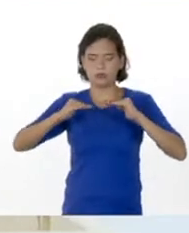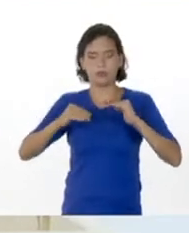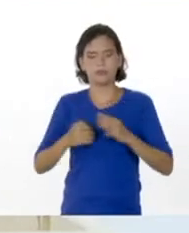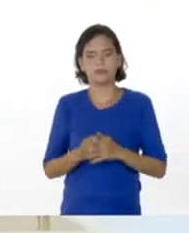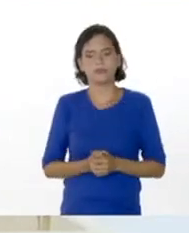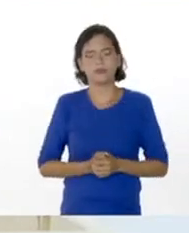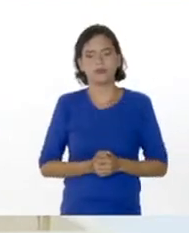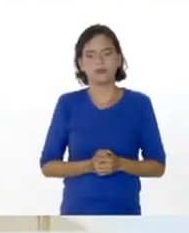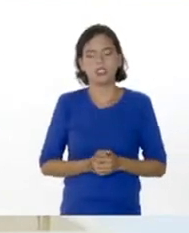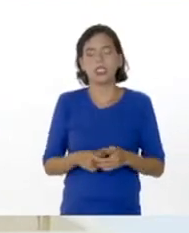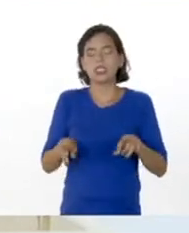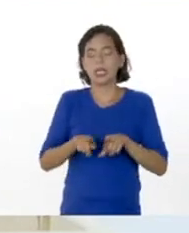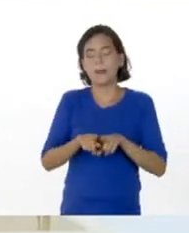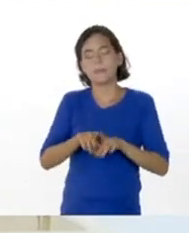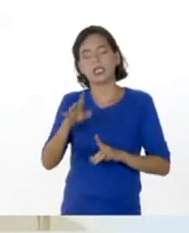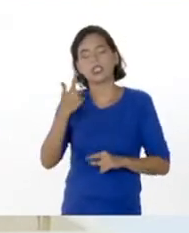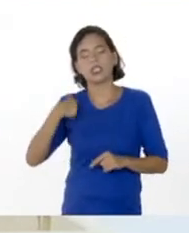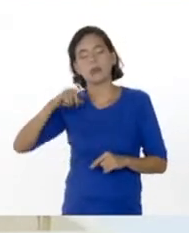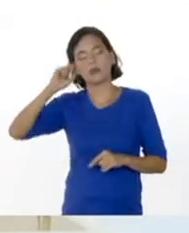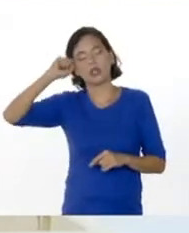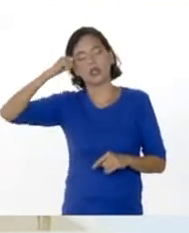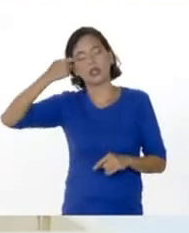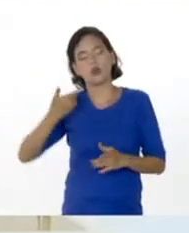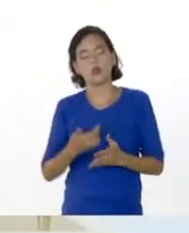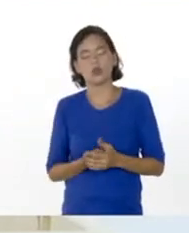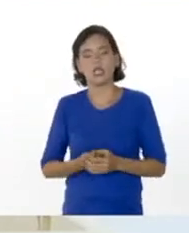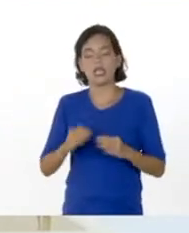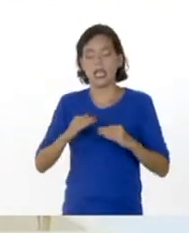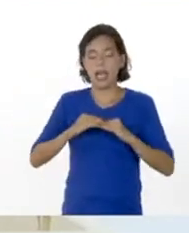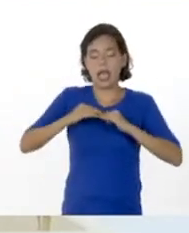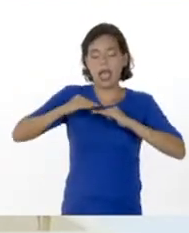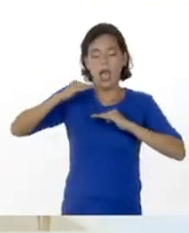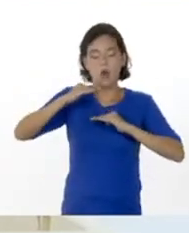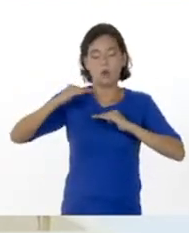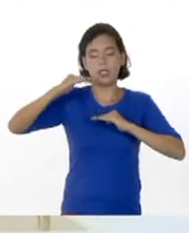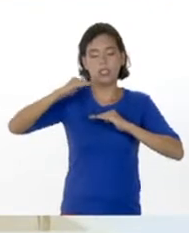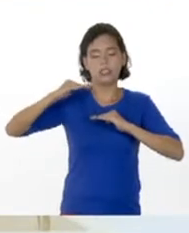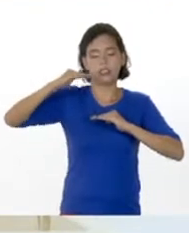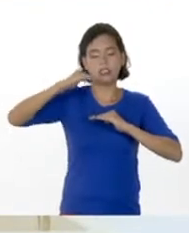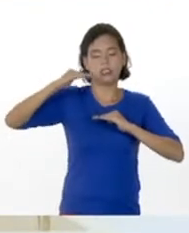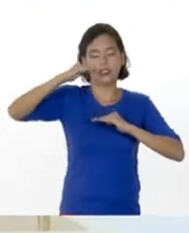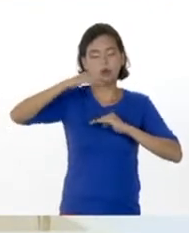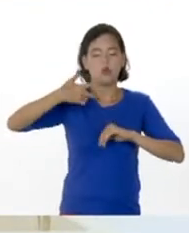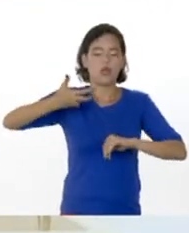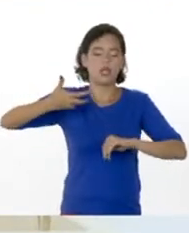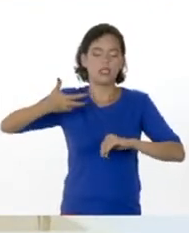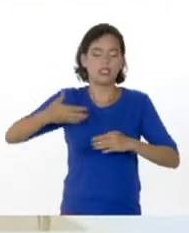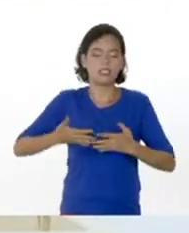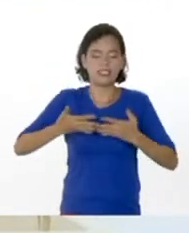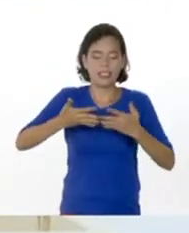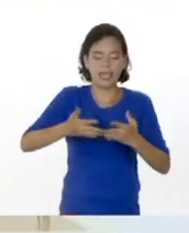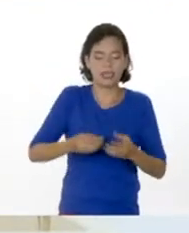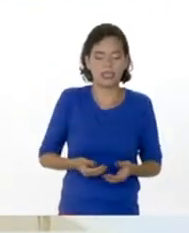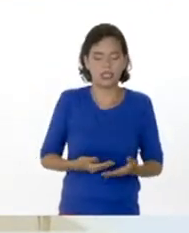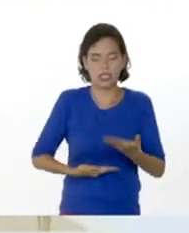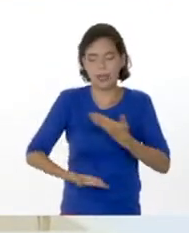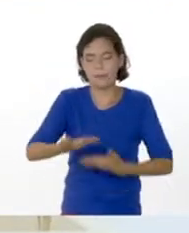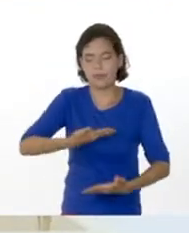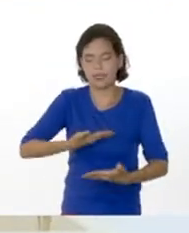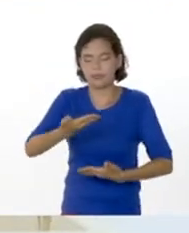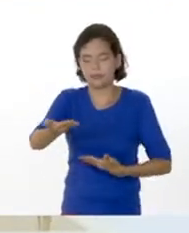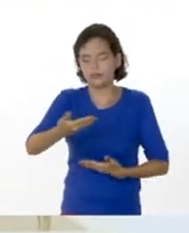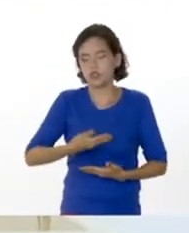También debemos recordar que al incrementar, ¿verdad? Al inyectar, a transferir